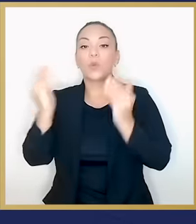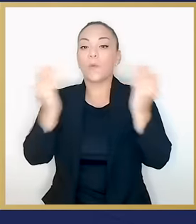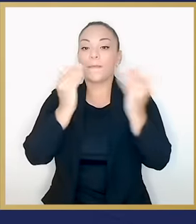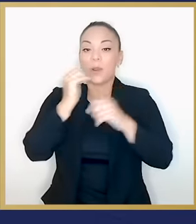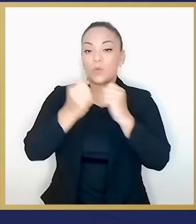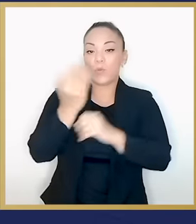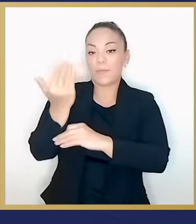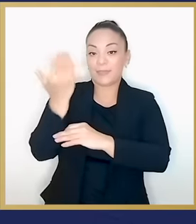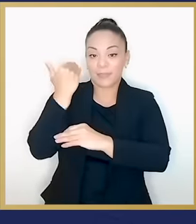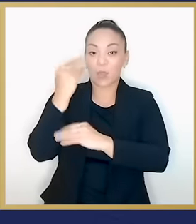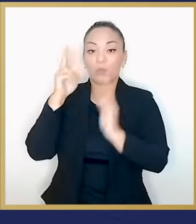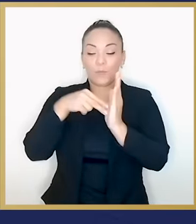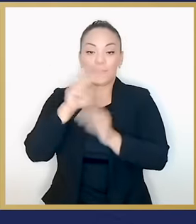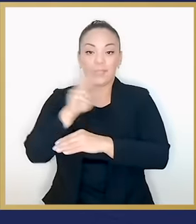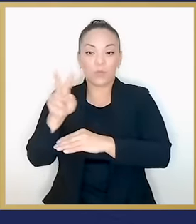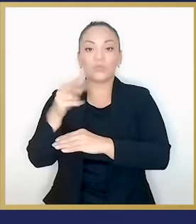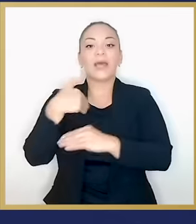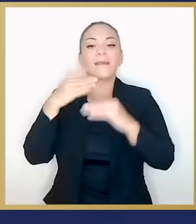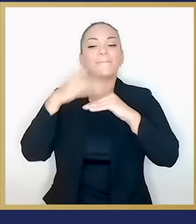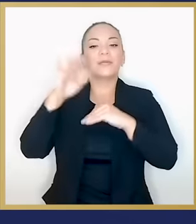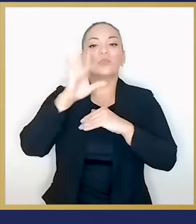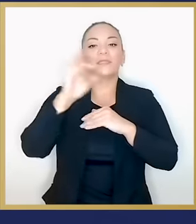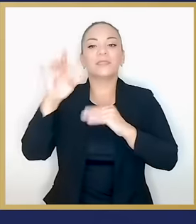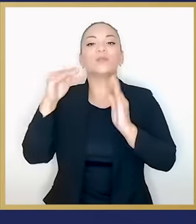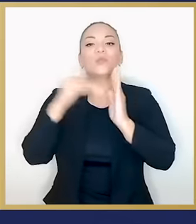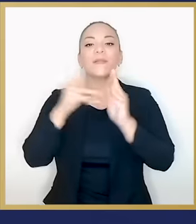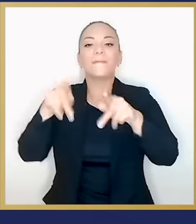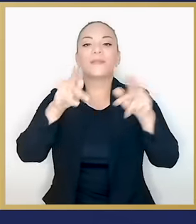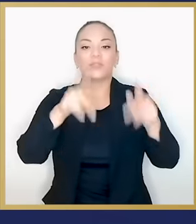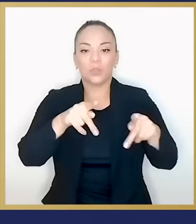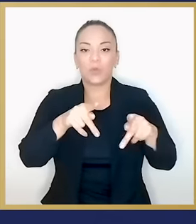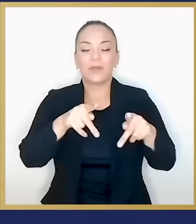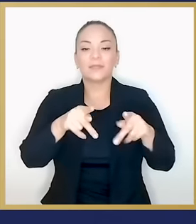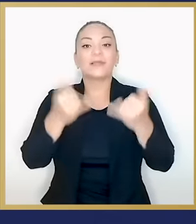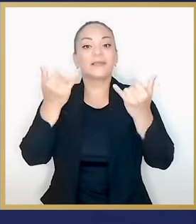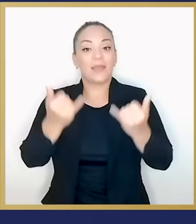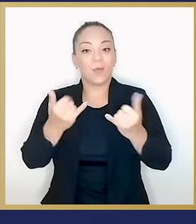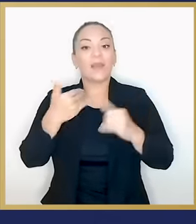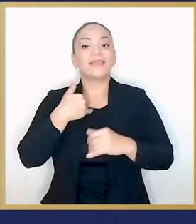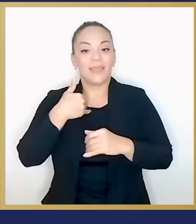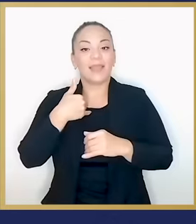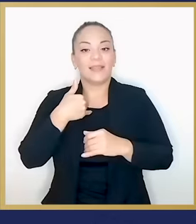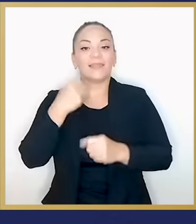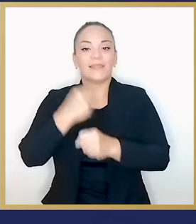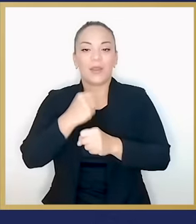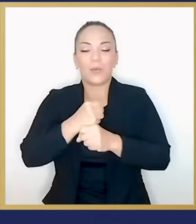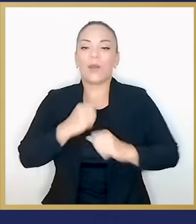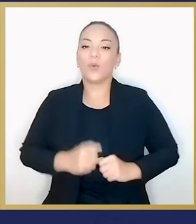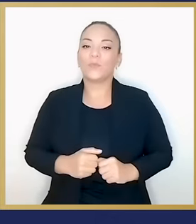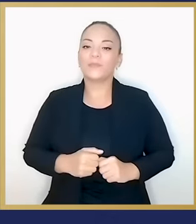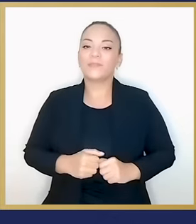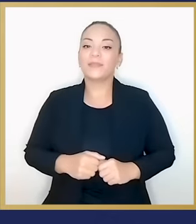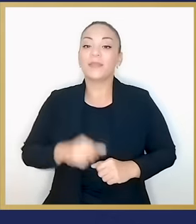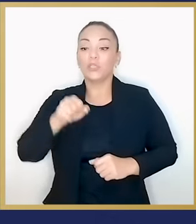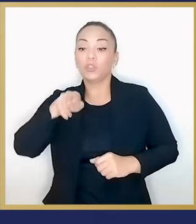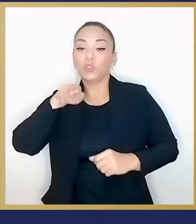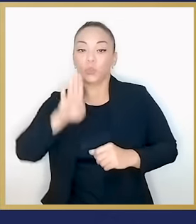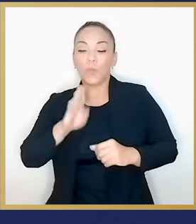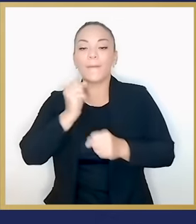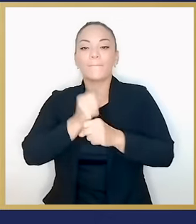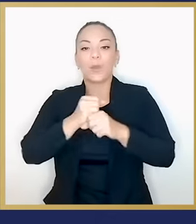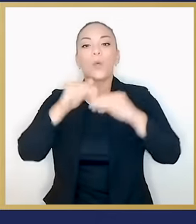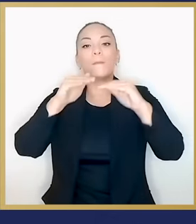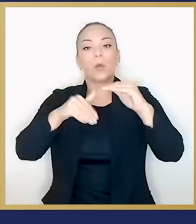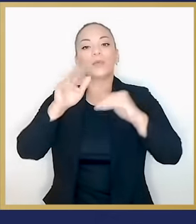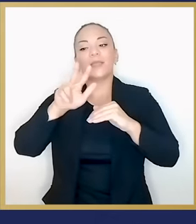trimestre, el año 22, hay más de 88 mil personas desempleadas menos. También la cifra de subempleo bajó un 3